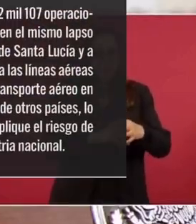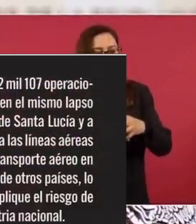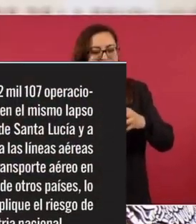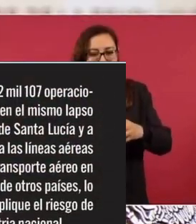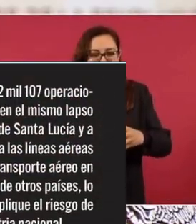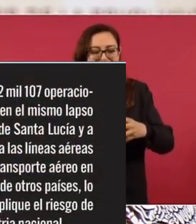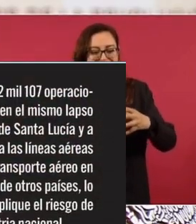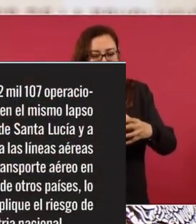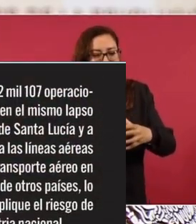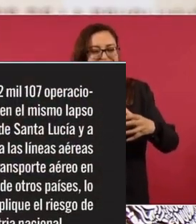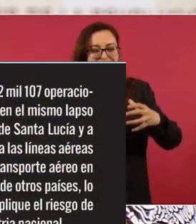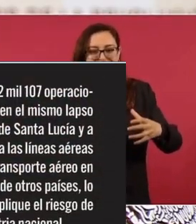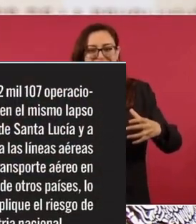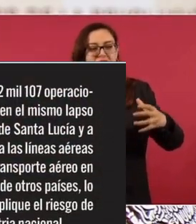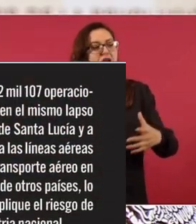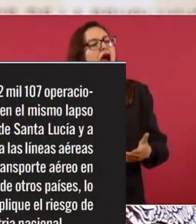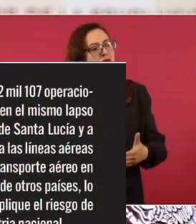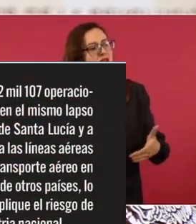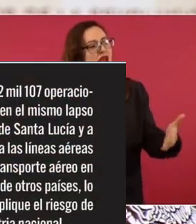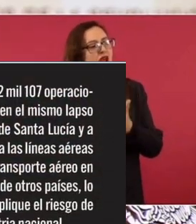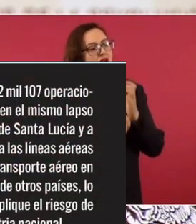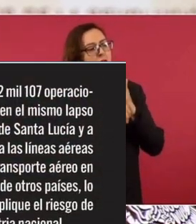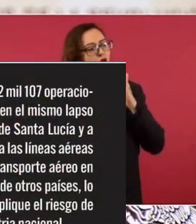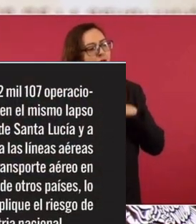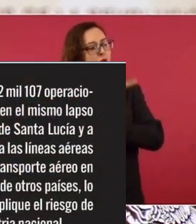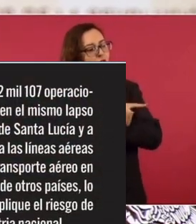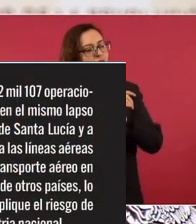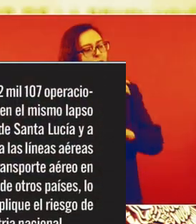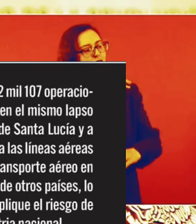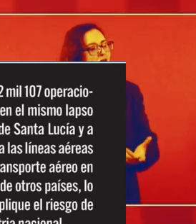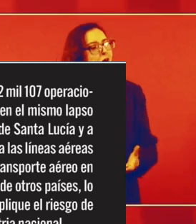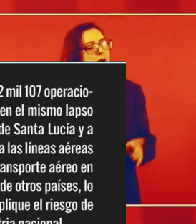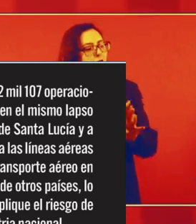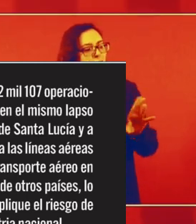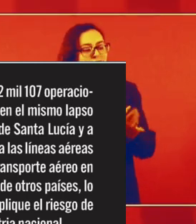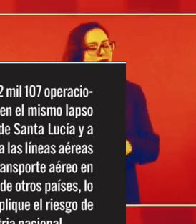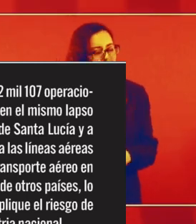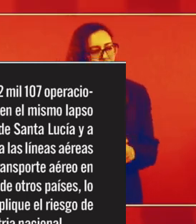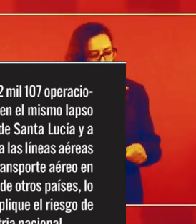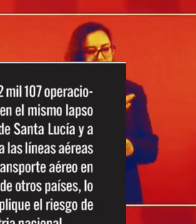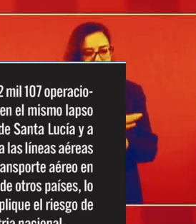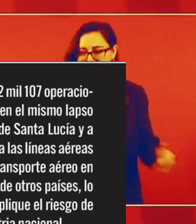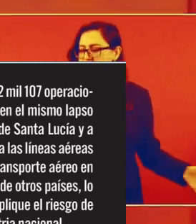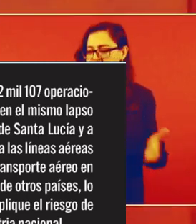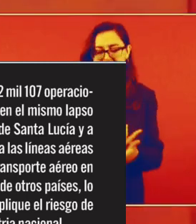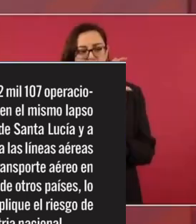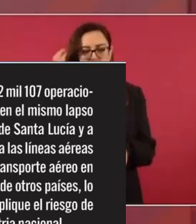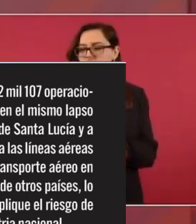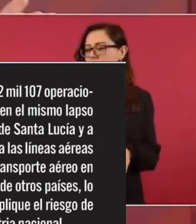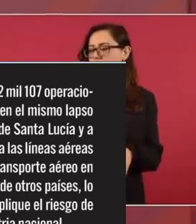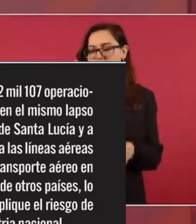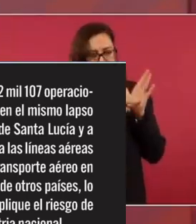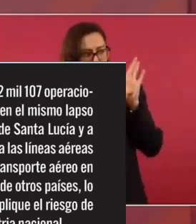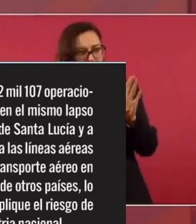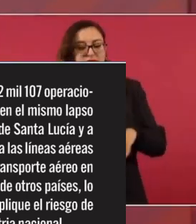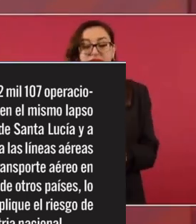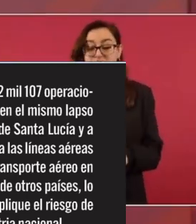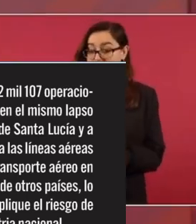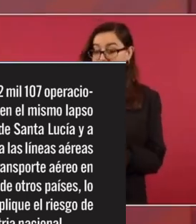avionera? Es el mejor aeropuerto de América Latina. Nada más que